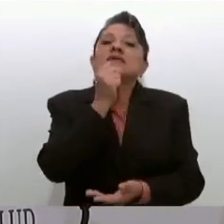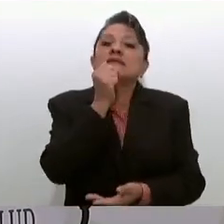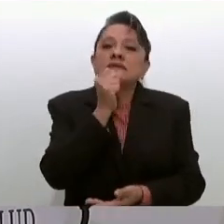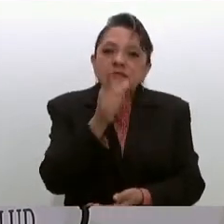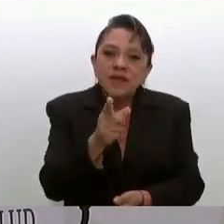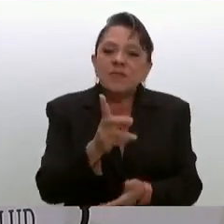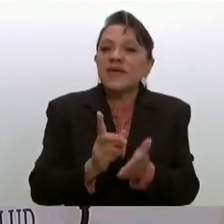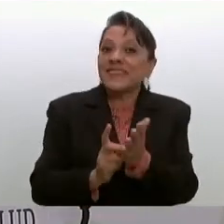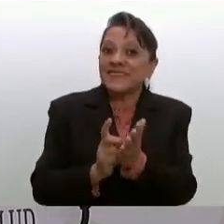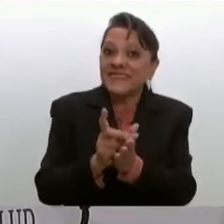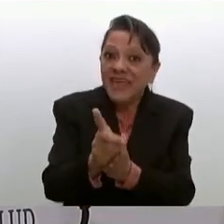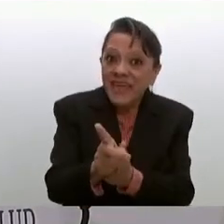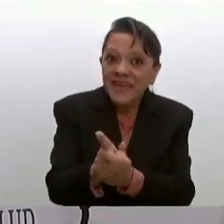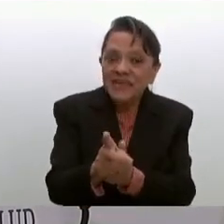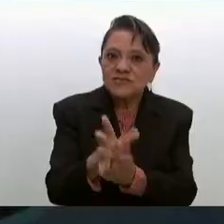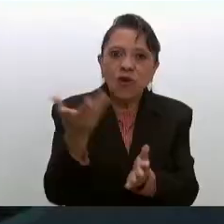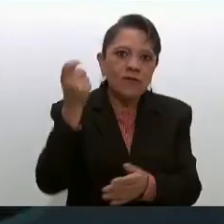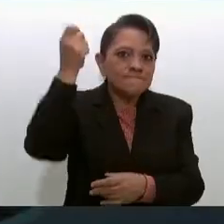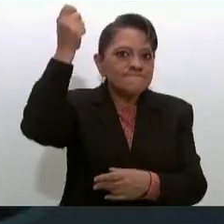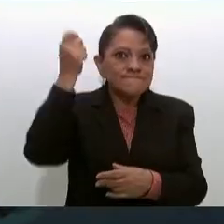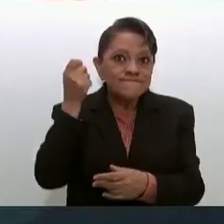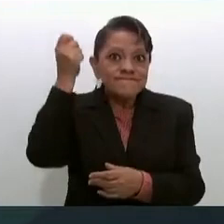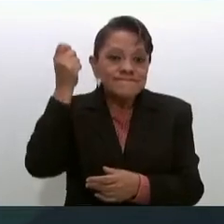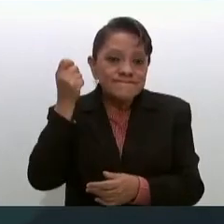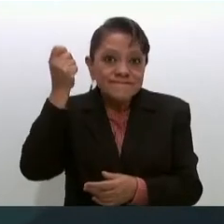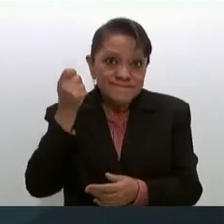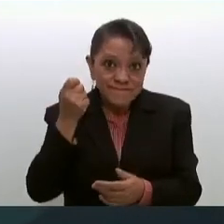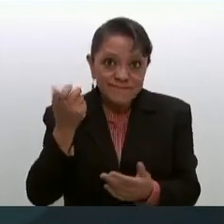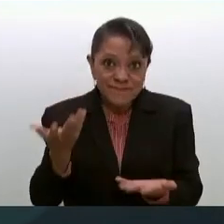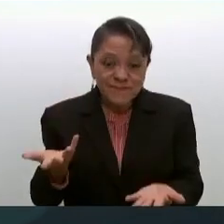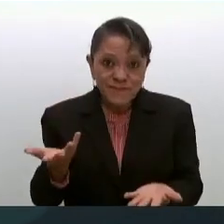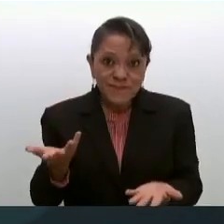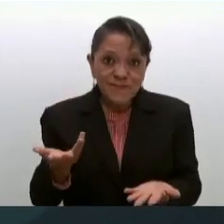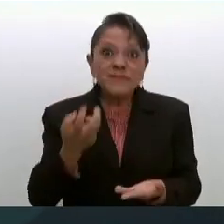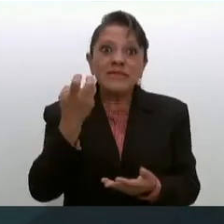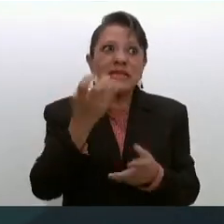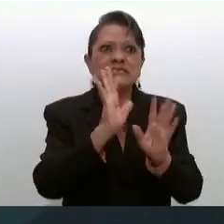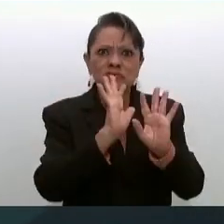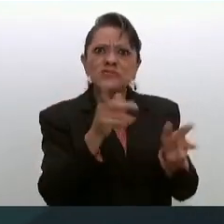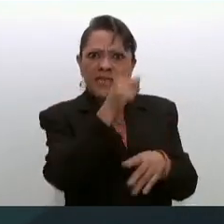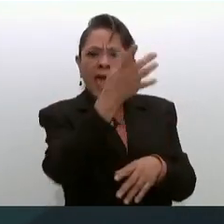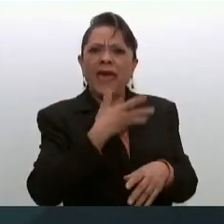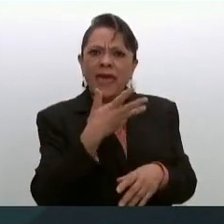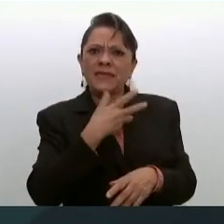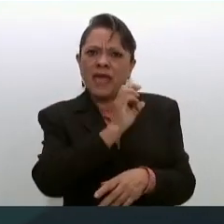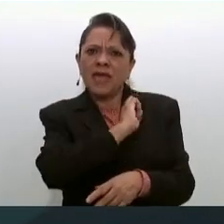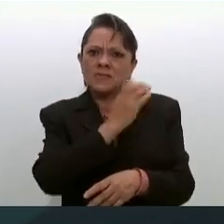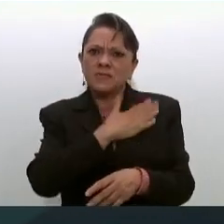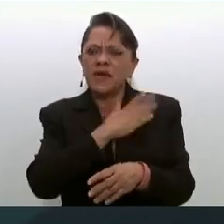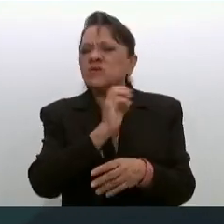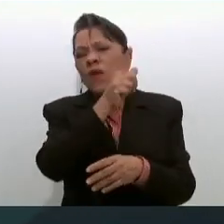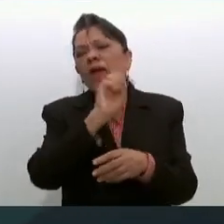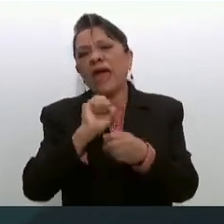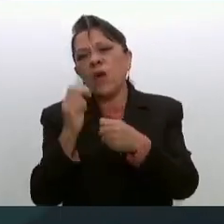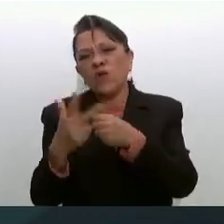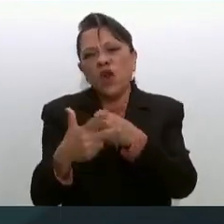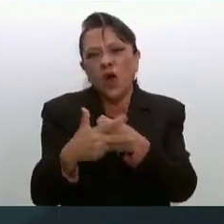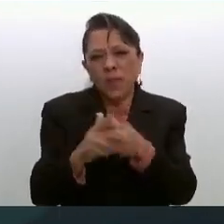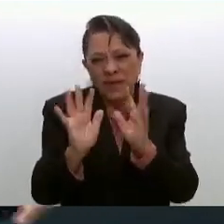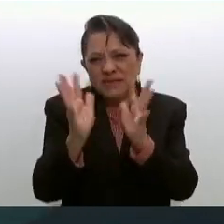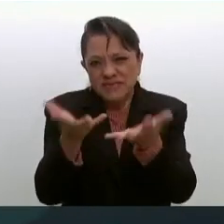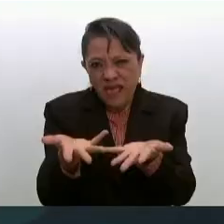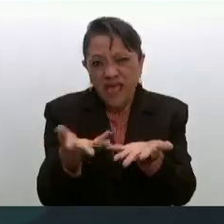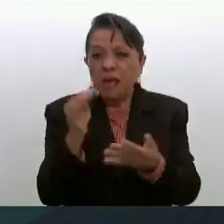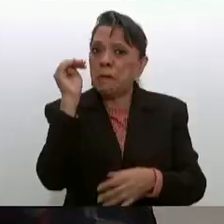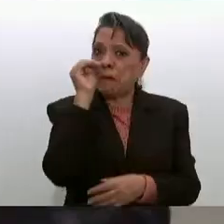el derecho a la pensión entonces eso ya lo tenían en Europa la